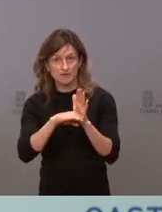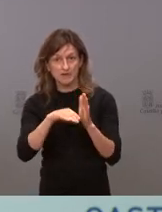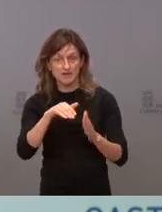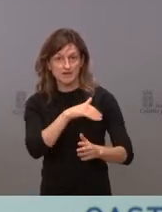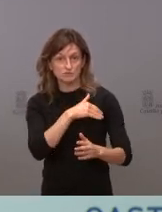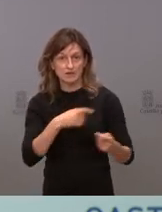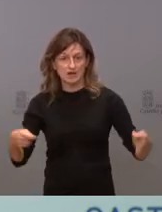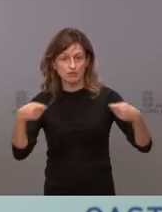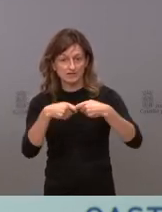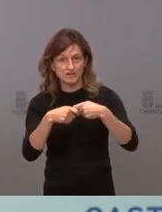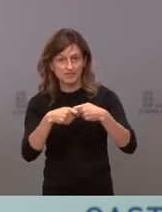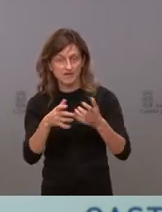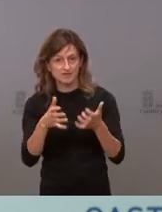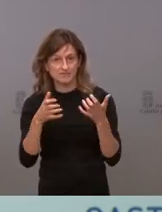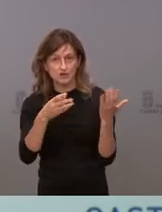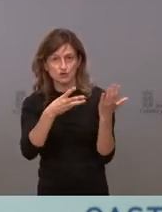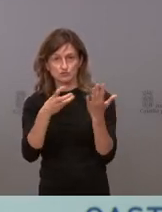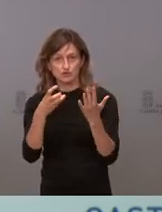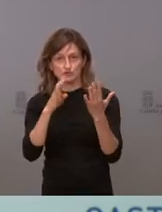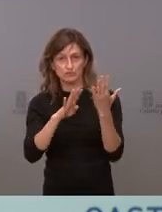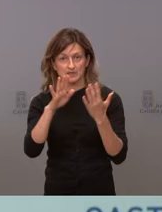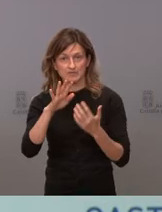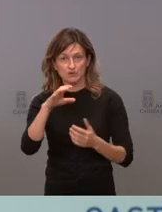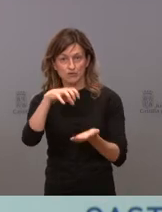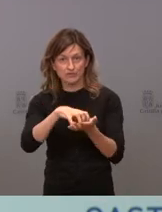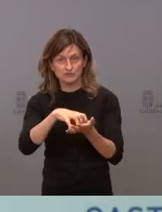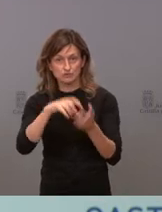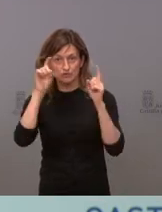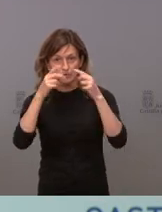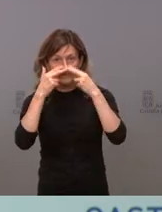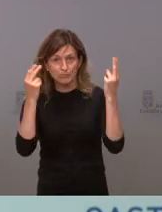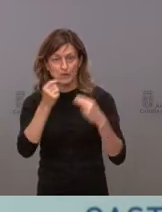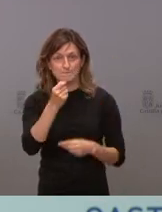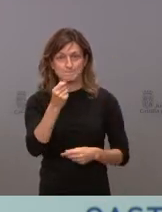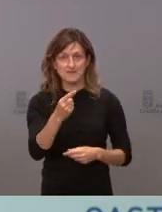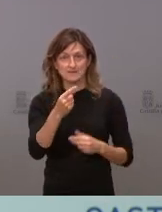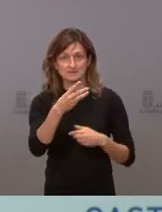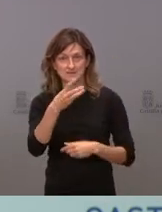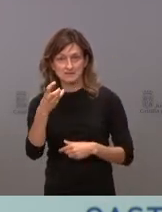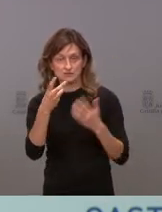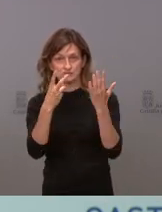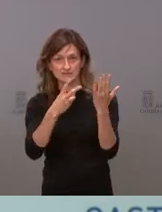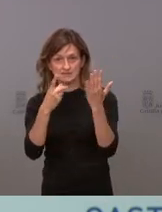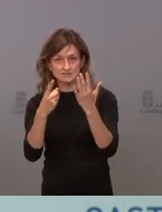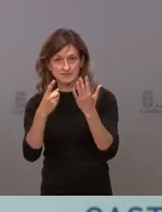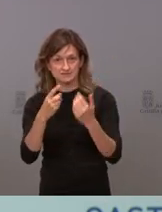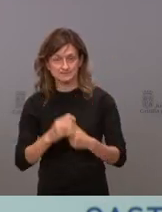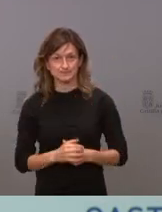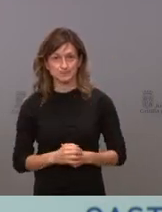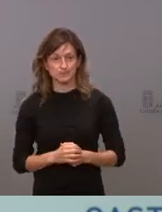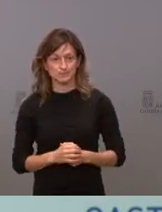Concertadas beneficia a 895 centros educativos públicos en 1.376 sedes.